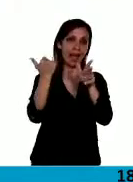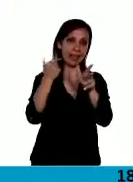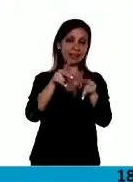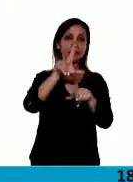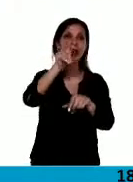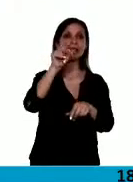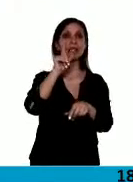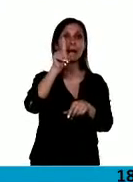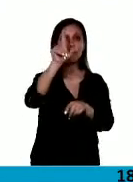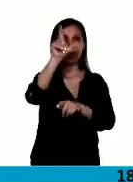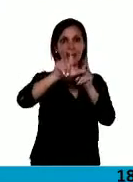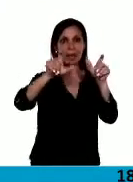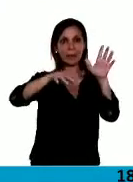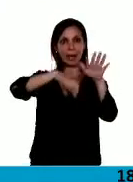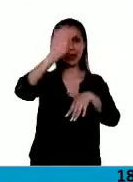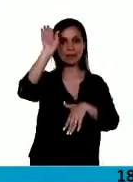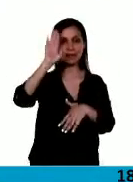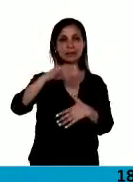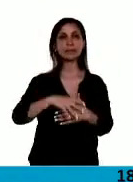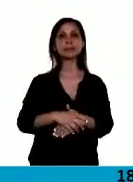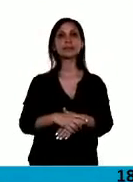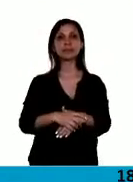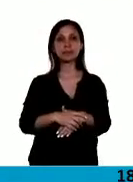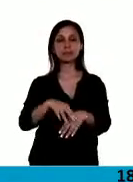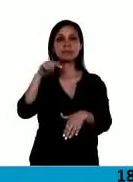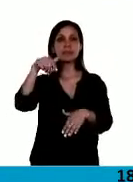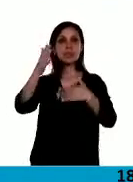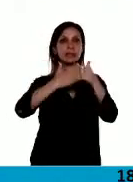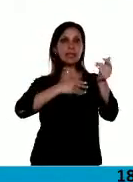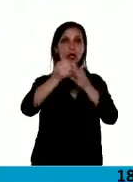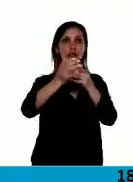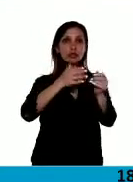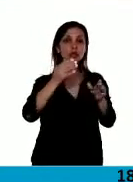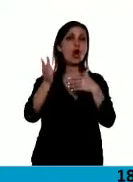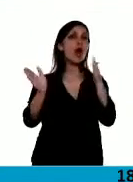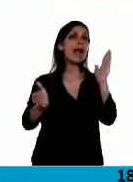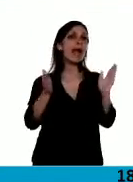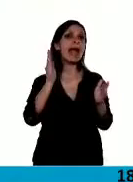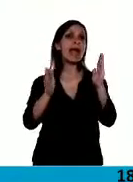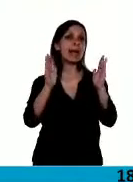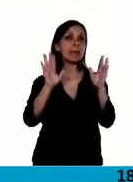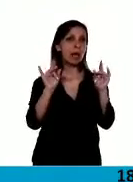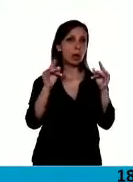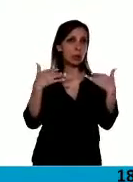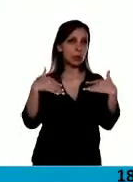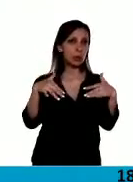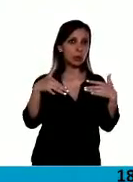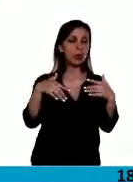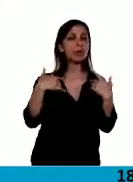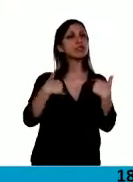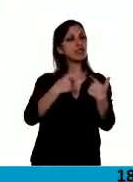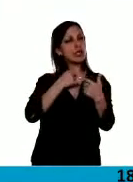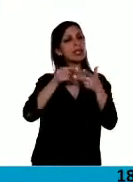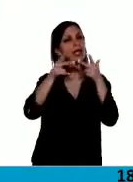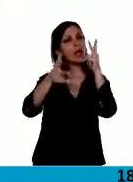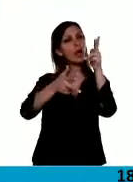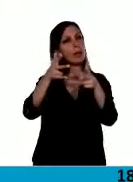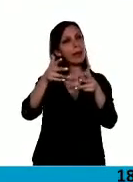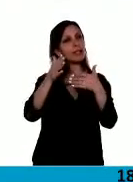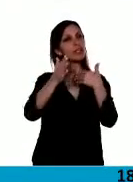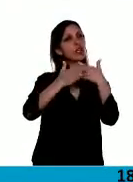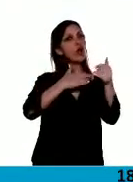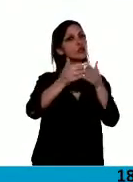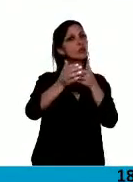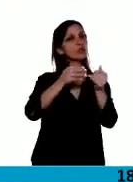alumnos. Se construyó en una época muy difícil. Por eso, hacer mención a la construcción de la